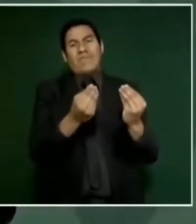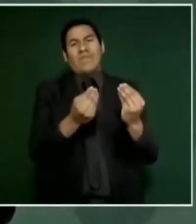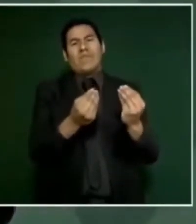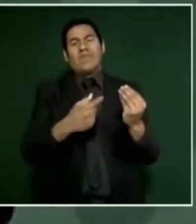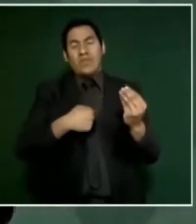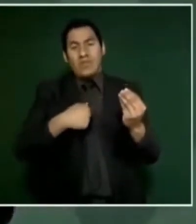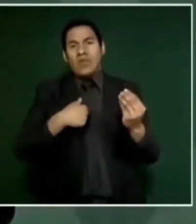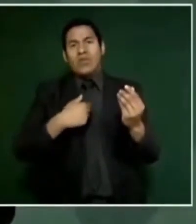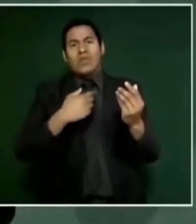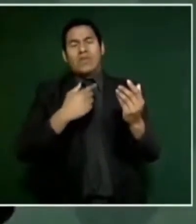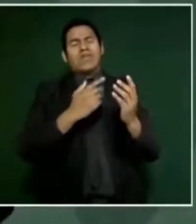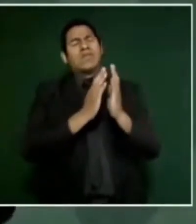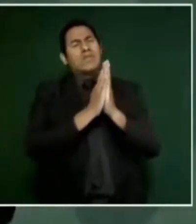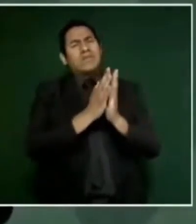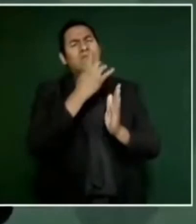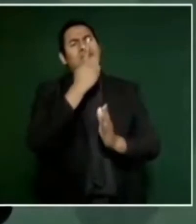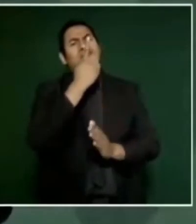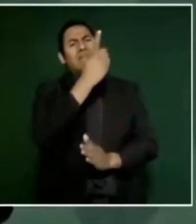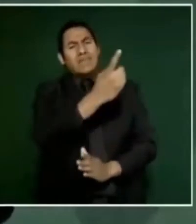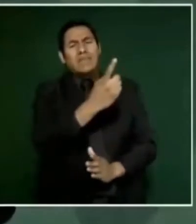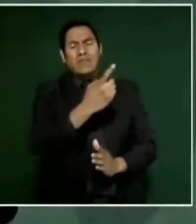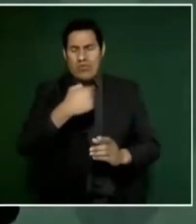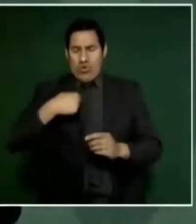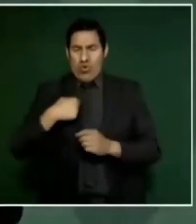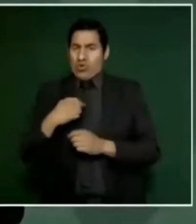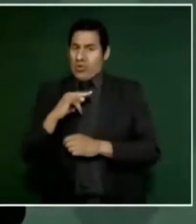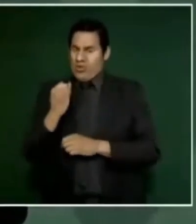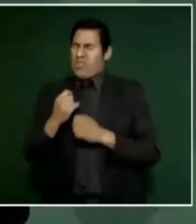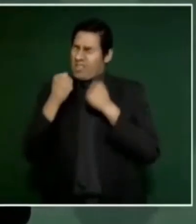Y vamos a terminar nosotros primero.